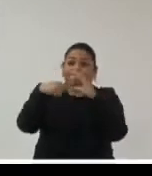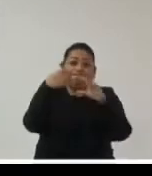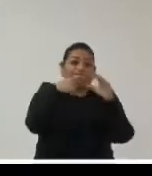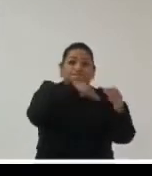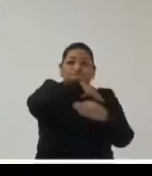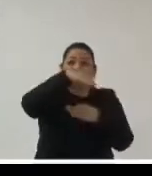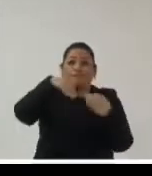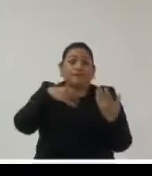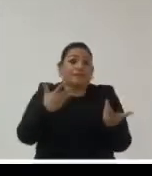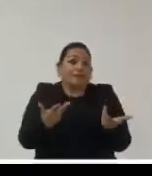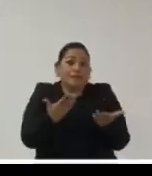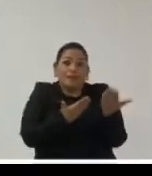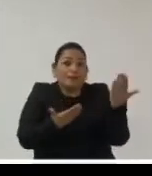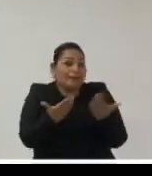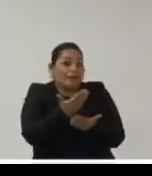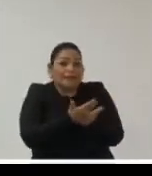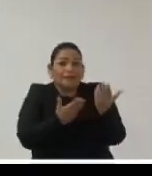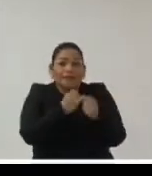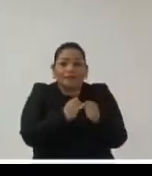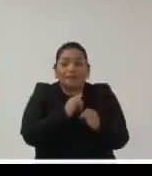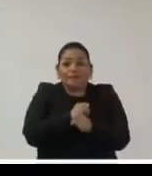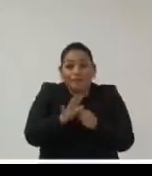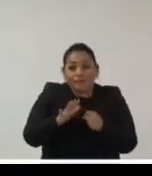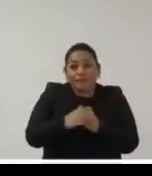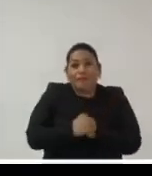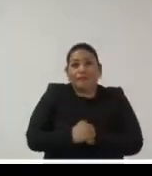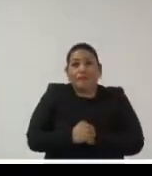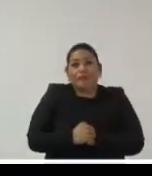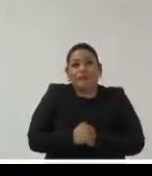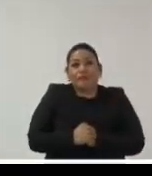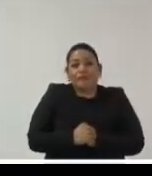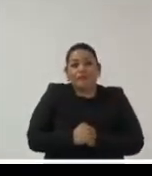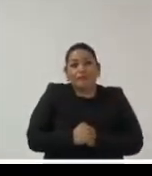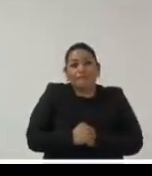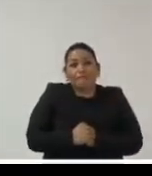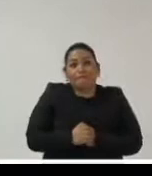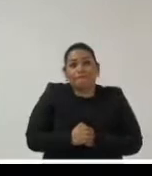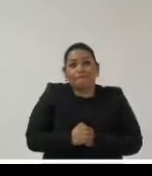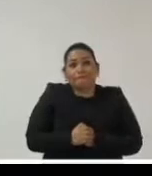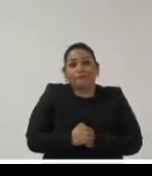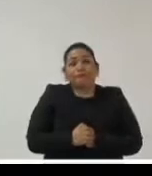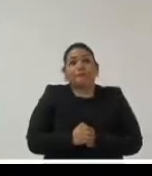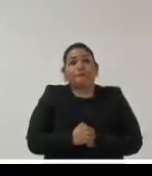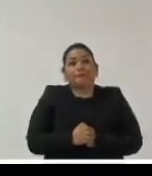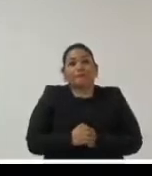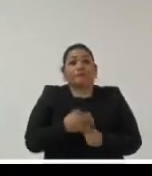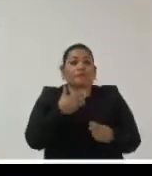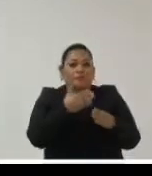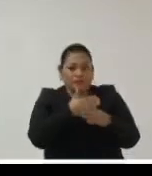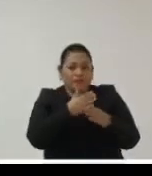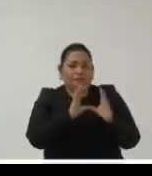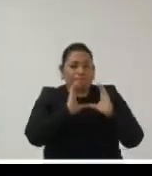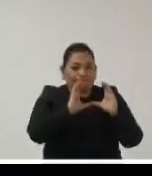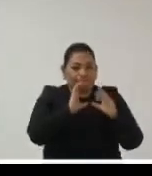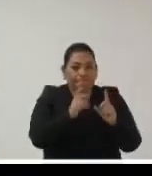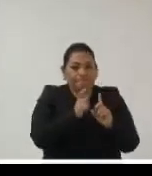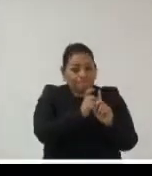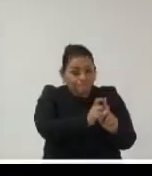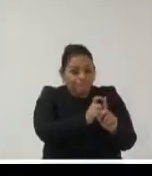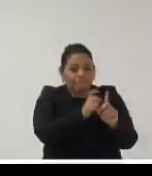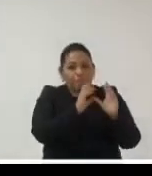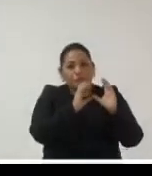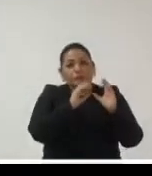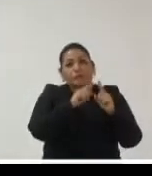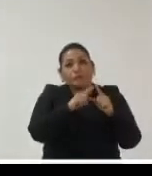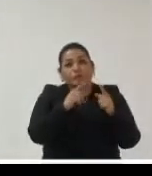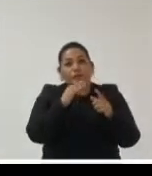en un momento de emergencia que hoy en día están por fuera de lo que Daniel llamaba esa cadena de custodia y que van difícilmente